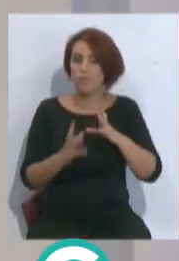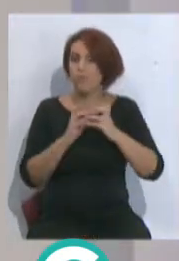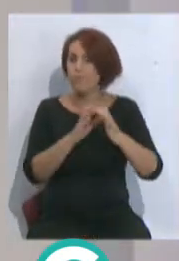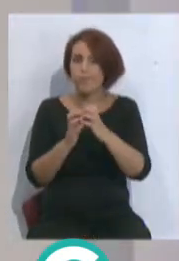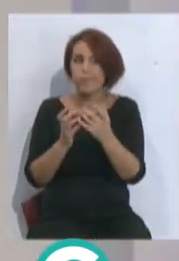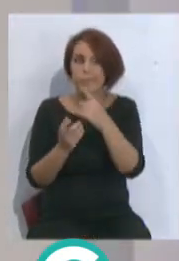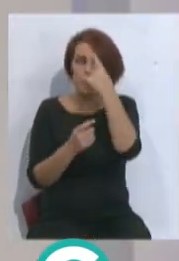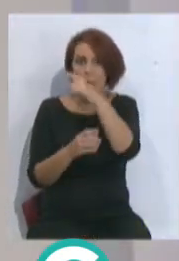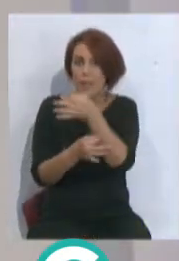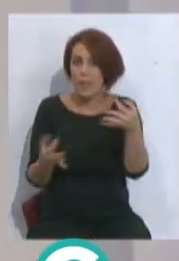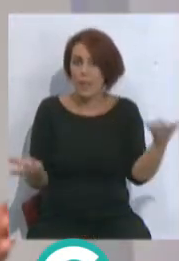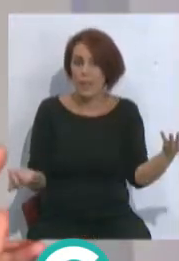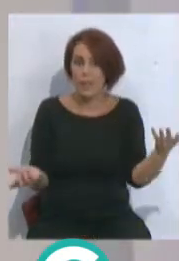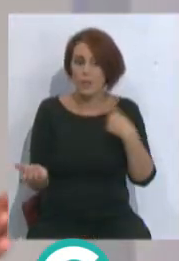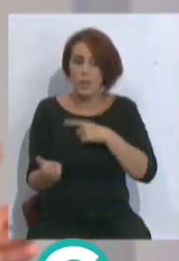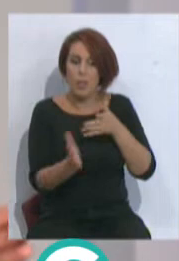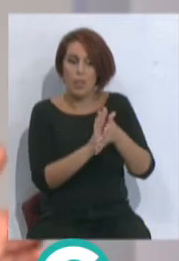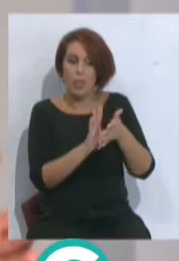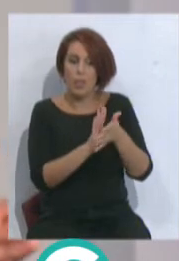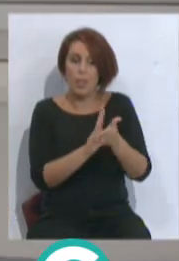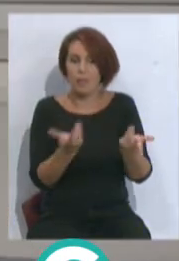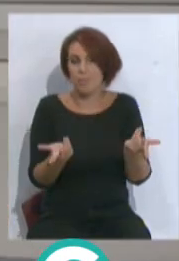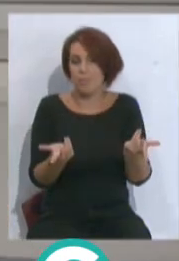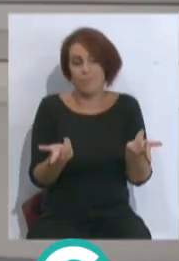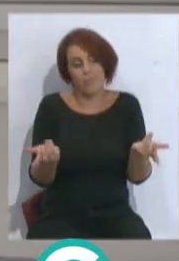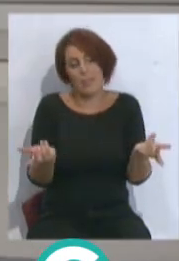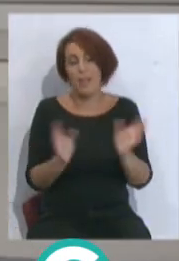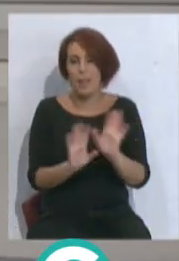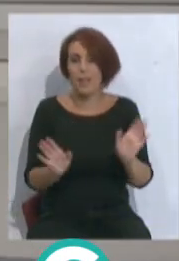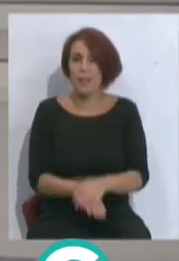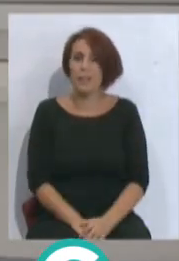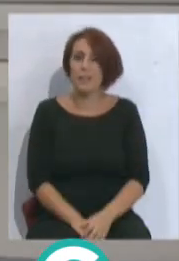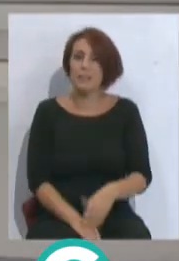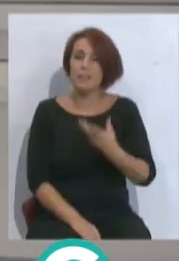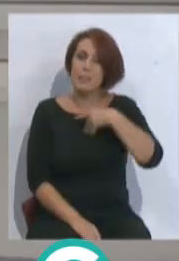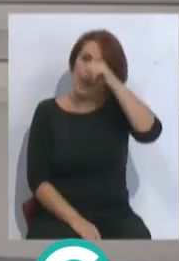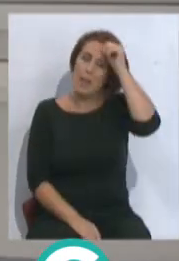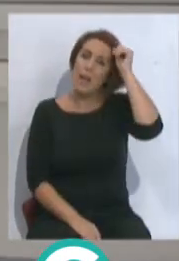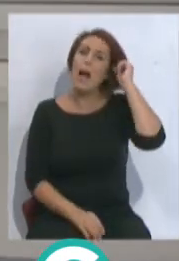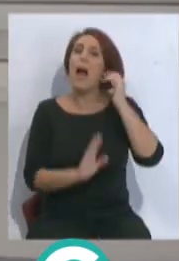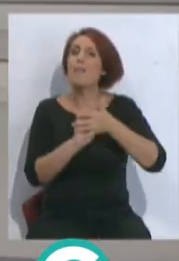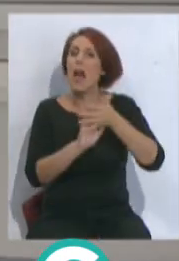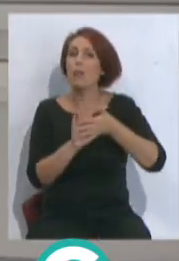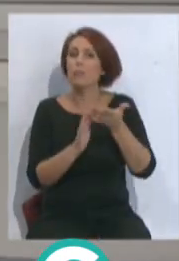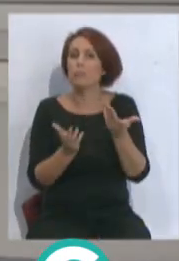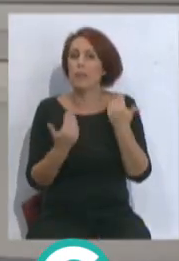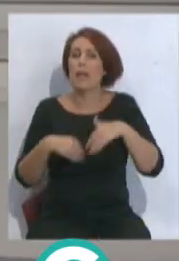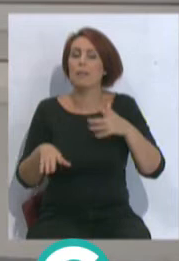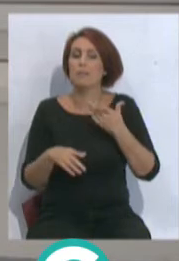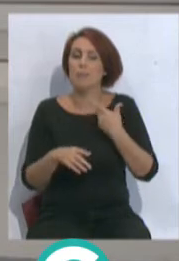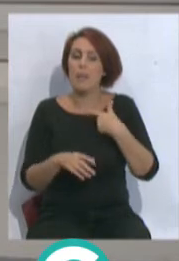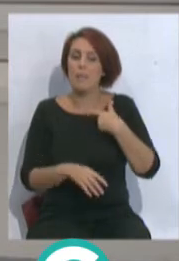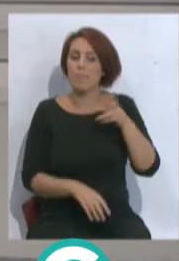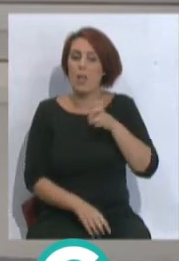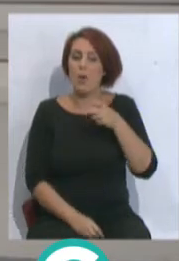él y lo sabe perfectamente de que él discrepa un poquito con él. Claro, y Álvaro ha hablado y le gusta venir